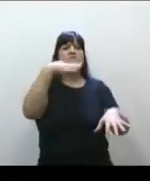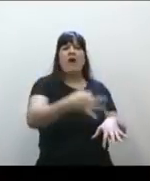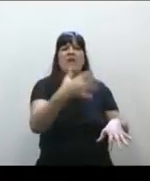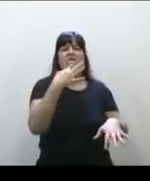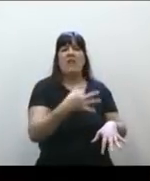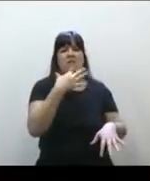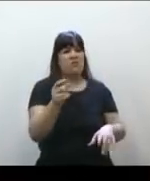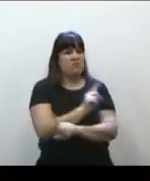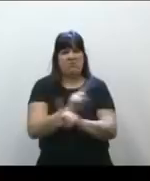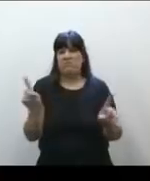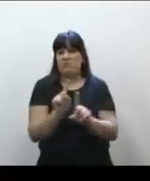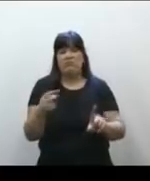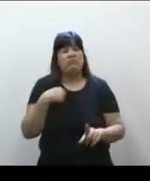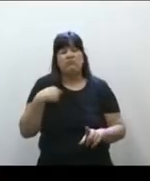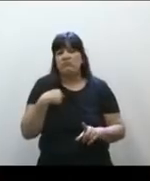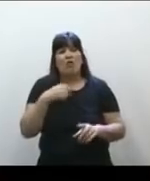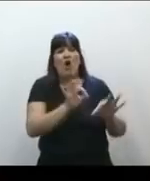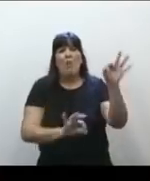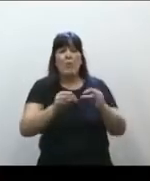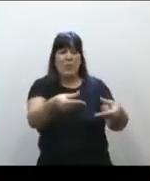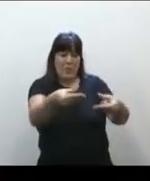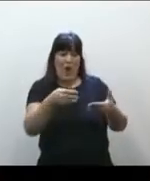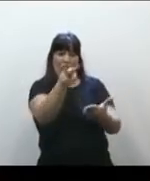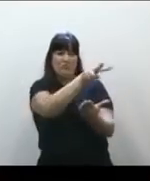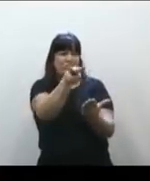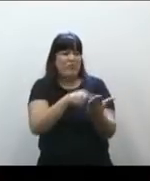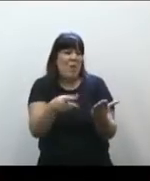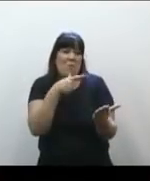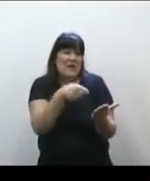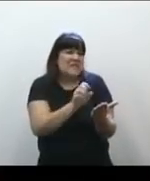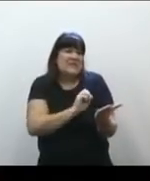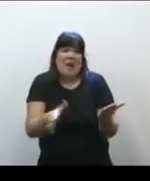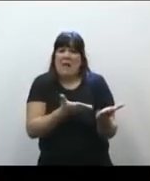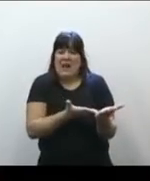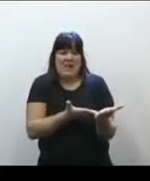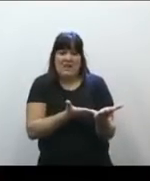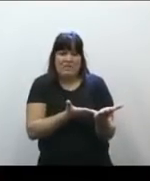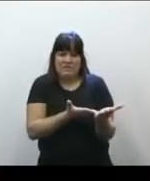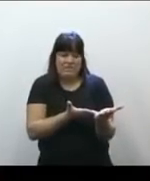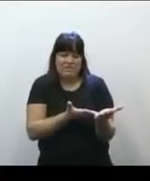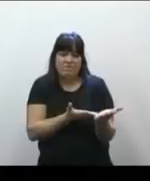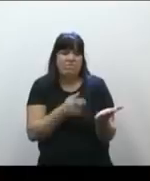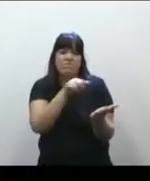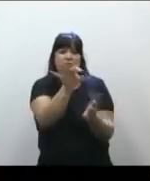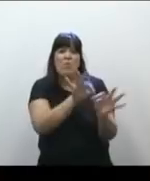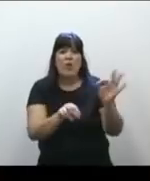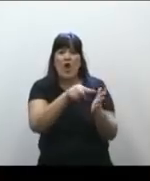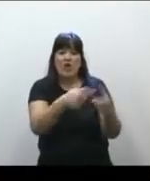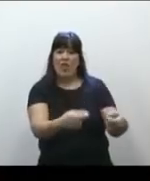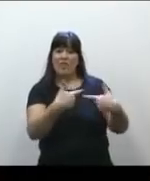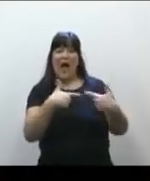me ponen en consideración un proyecto que me parece que es malo, que no resuelve